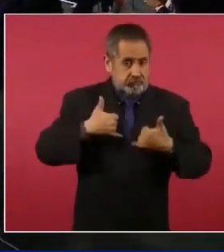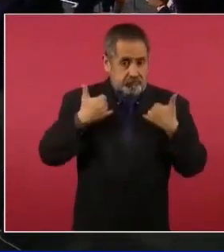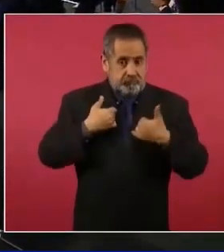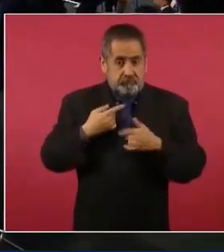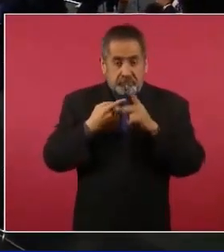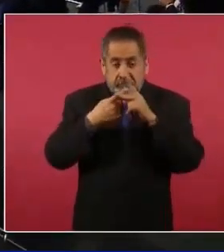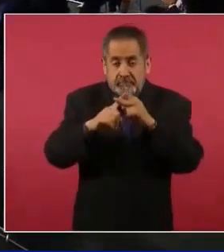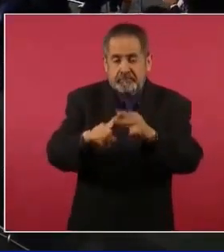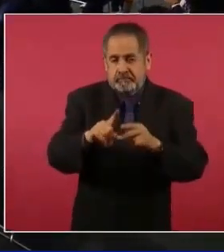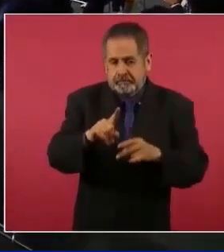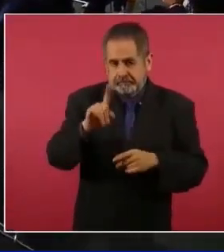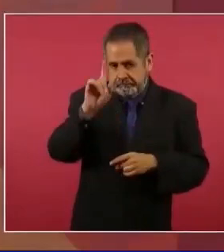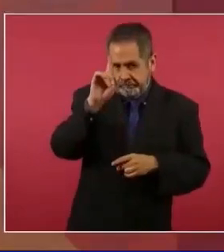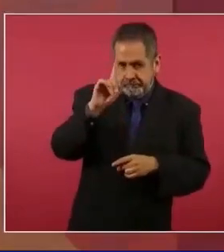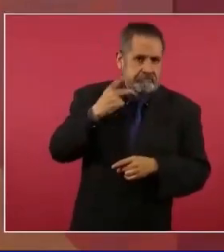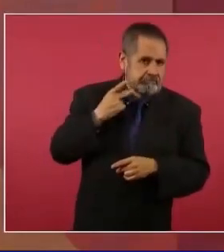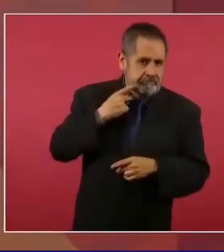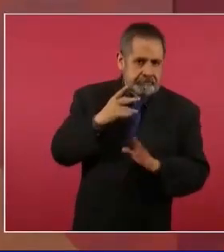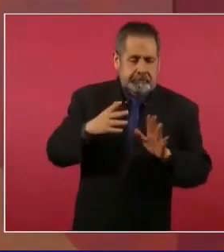pasó a